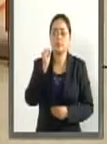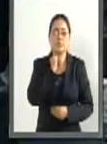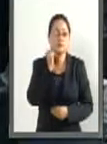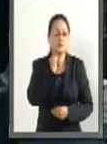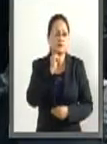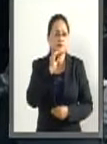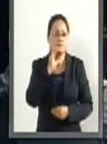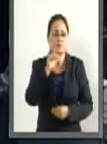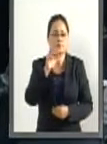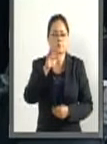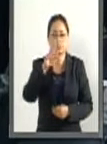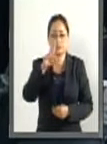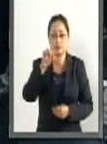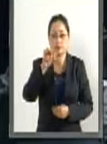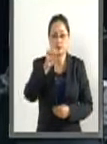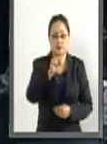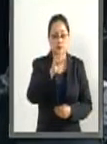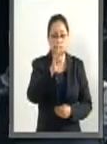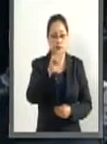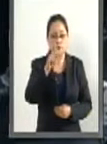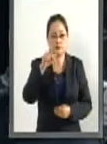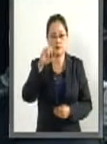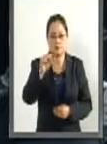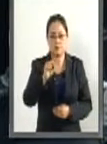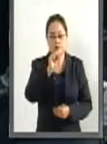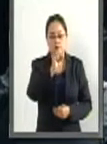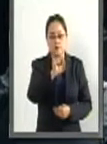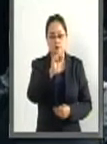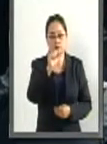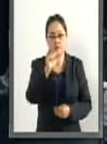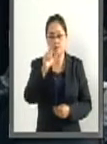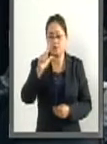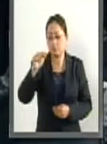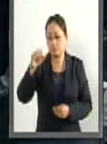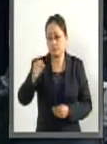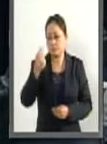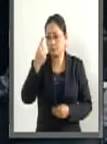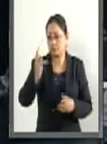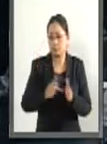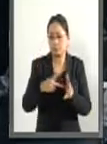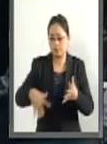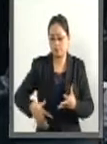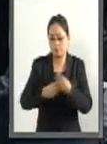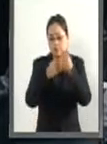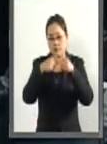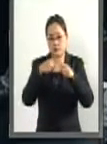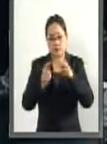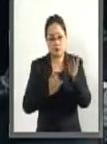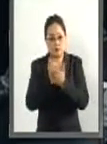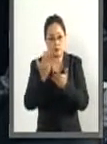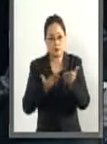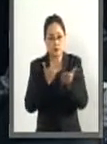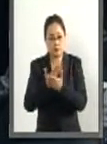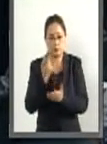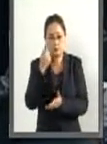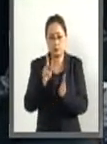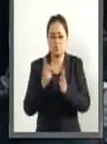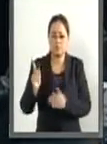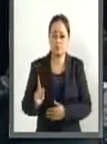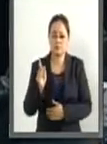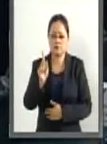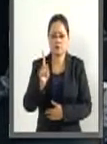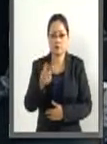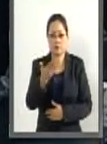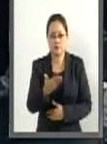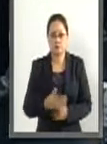el senador Carlos Puente Salas para hablar en una sola oportunidad de los distintos dictámenes que aquí se ha referido el